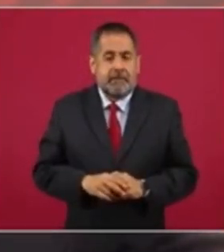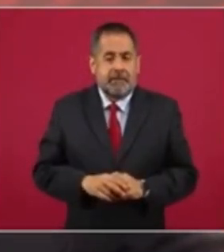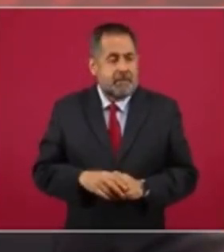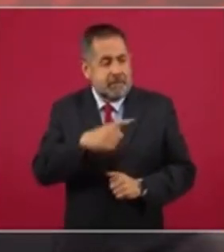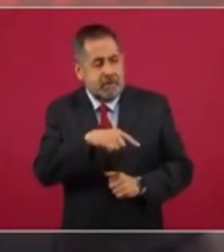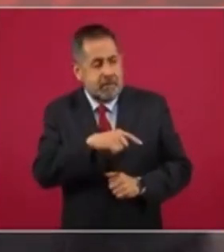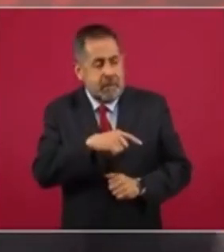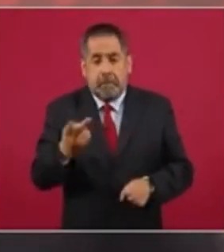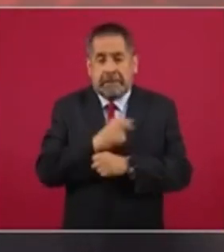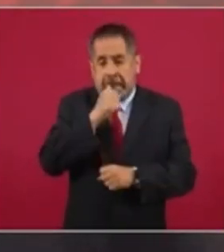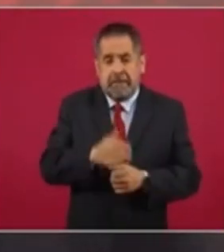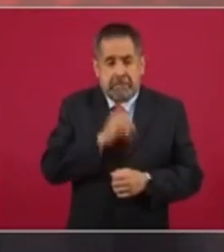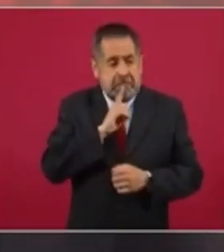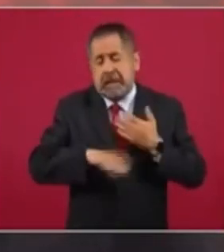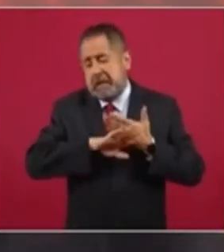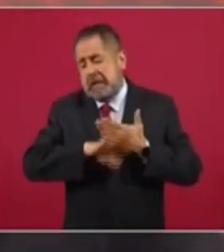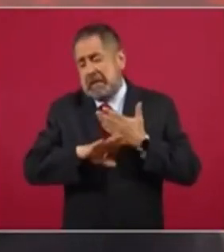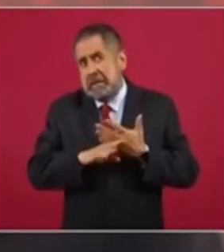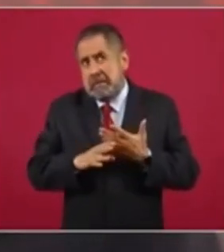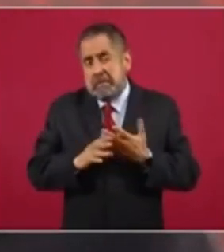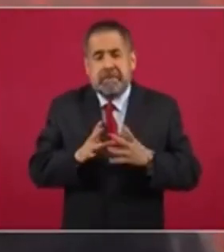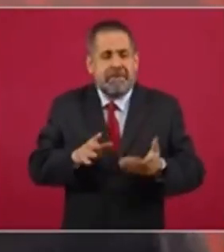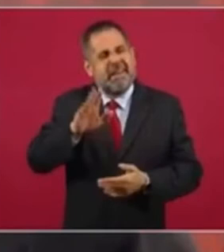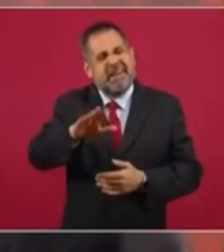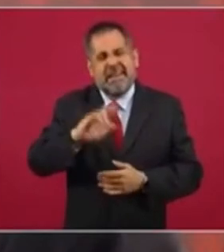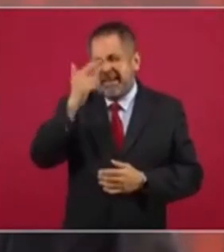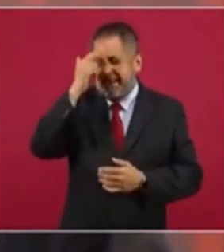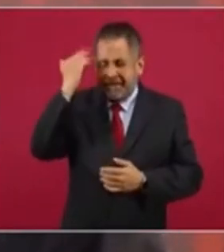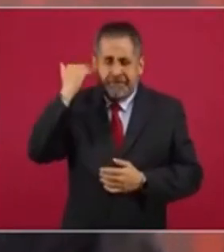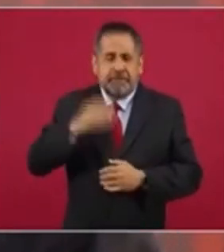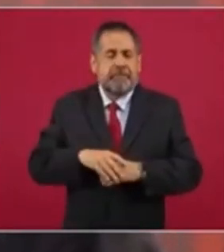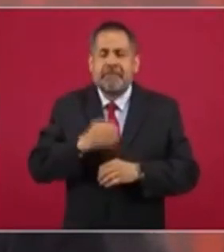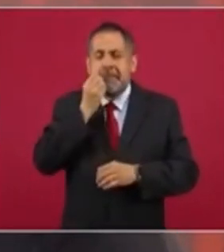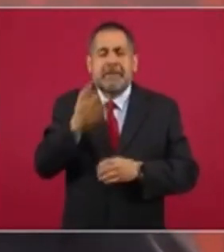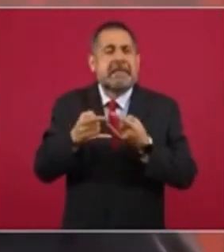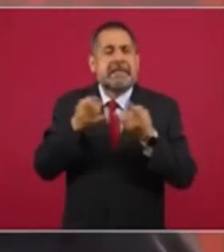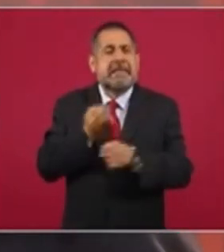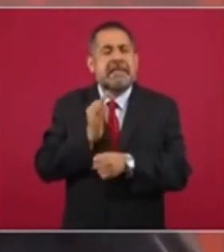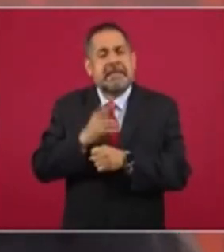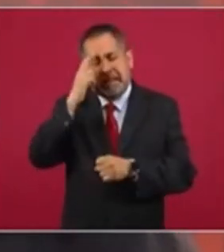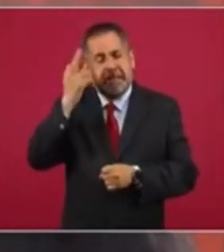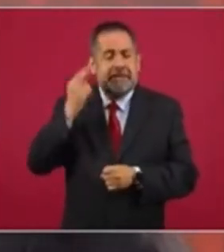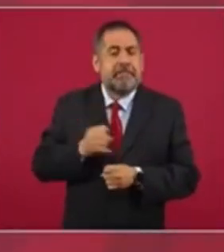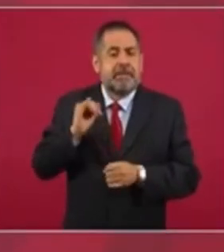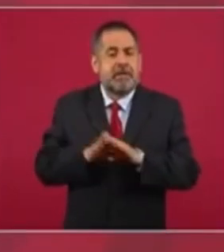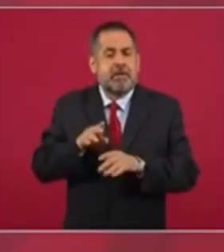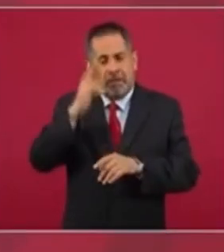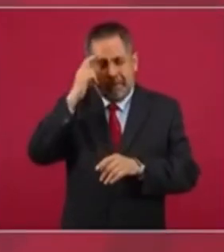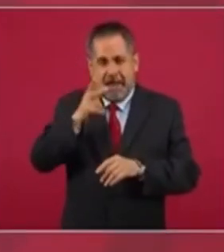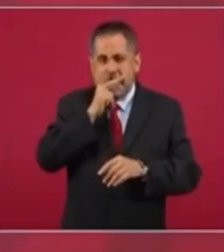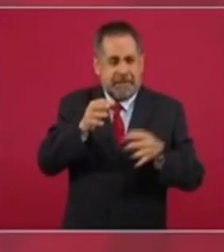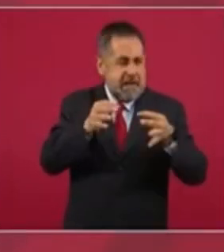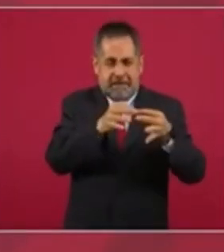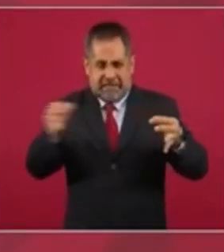no tienen efecto me recuerda mucho la anécdota sobre la frase